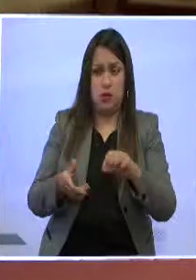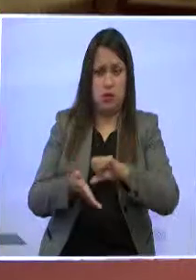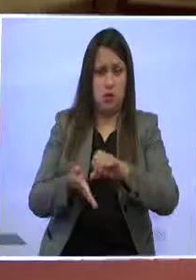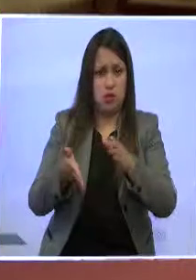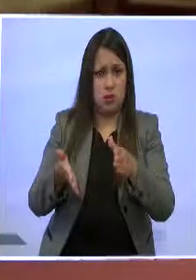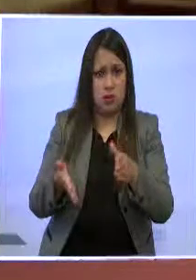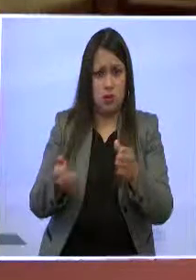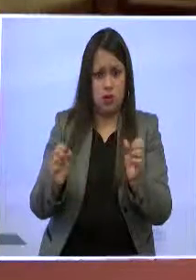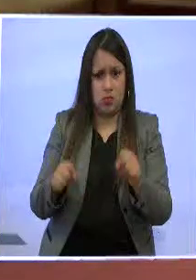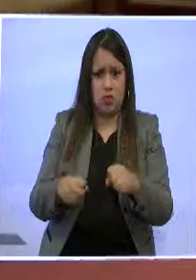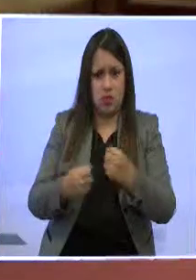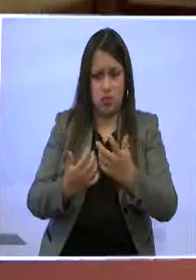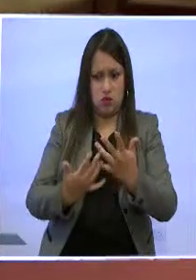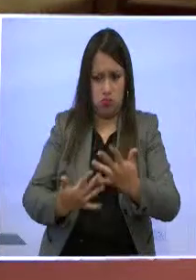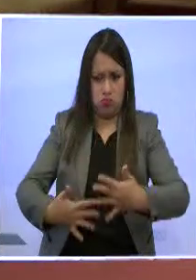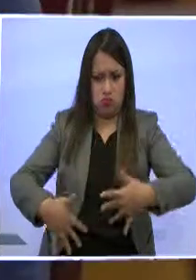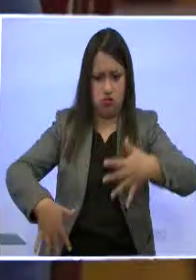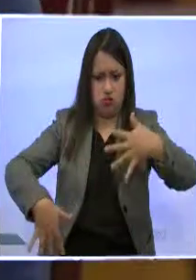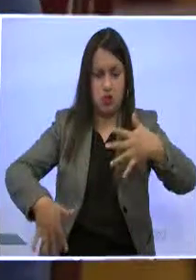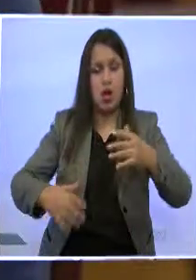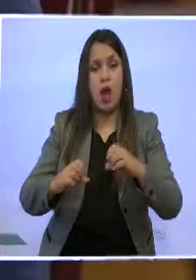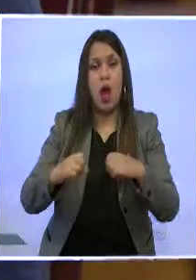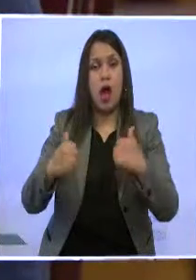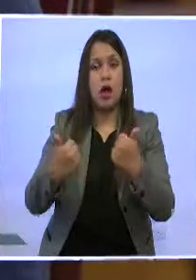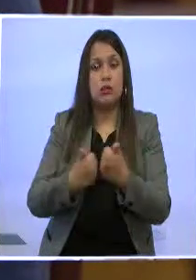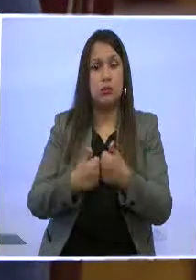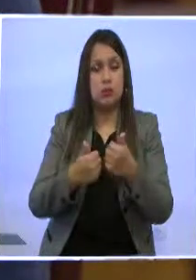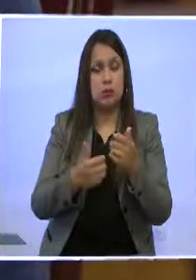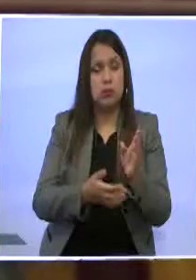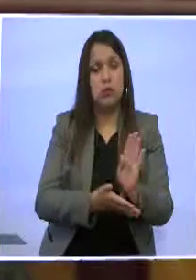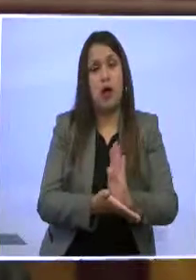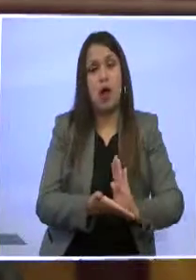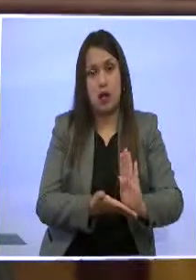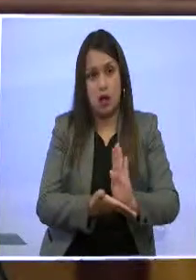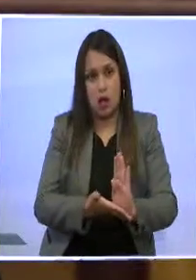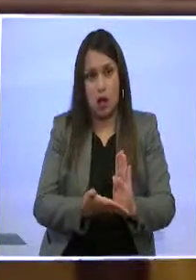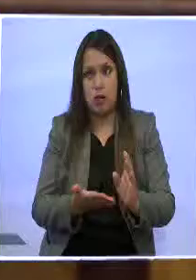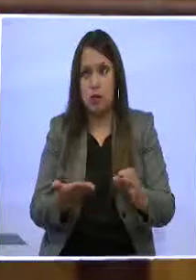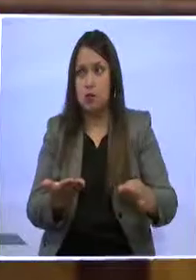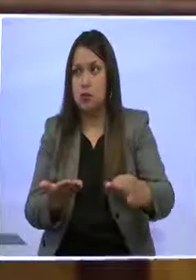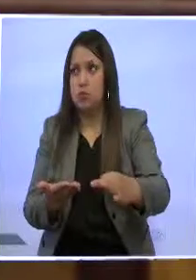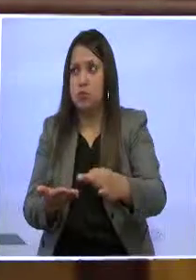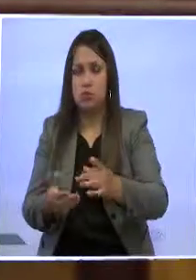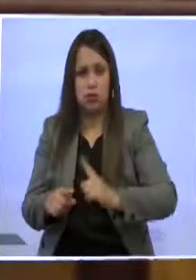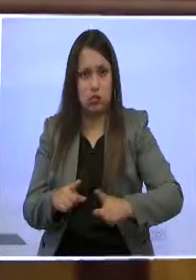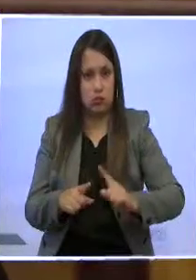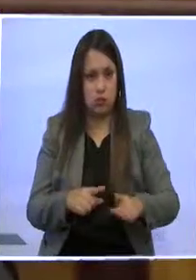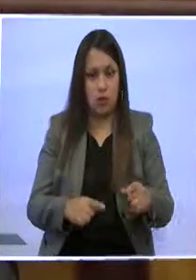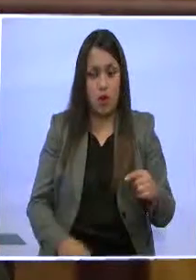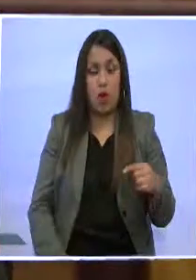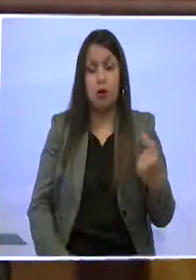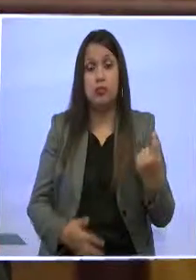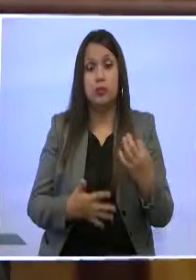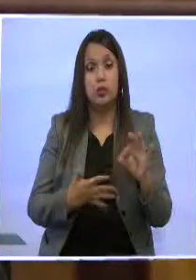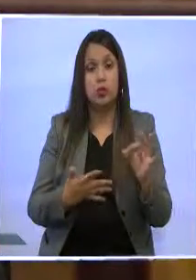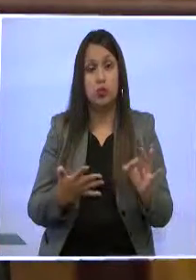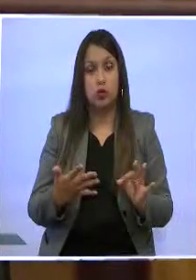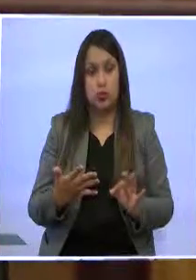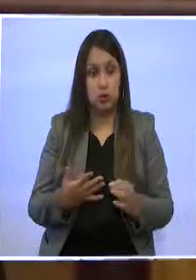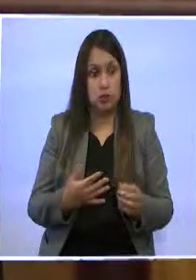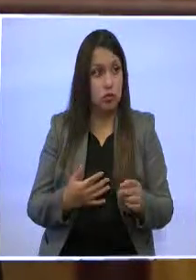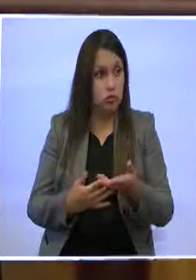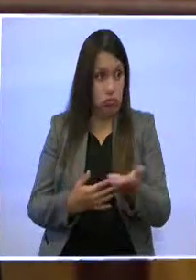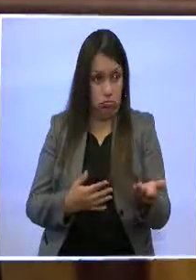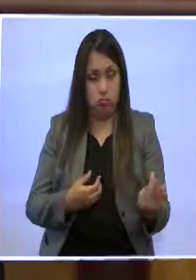dentro de esquemas de asambleas barriales, asambleas parroquiales, presupuestos participativos, la construcción de